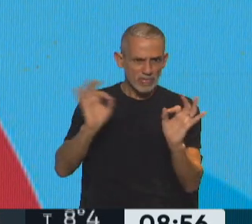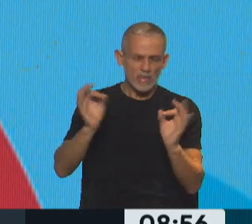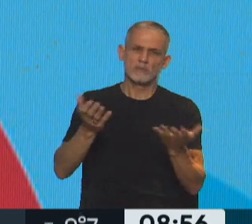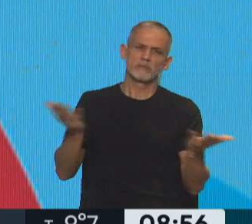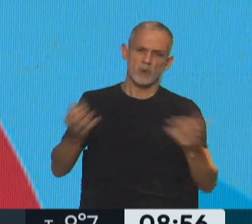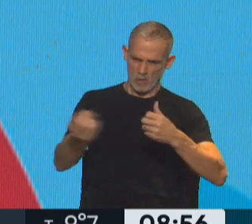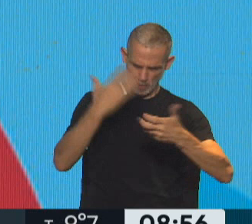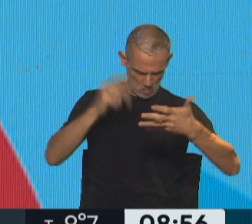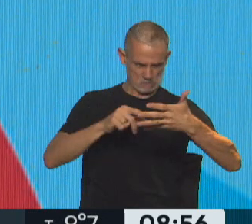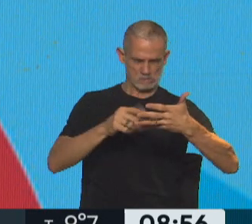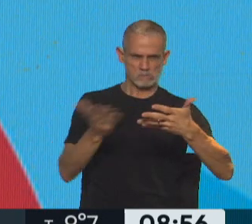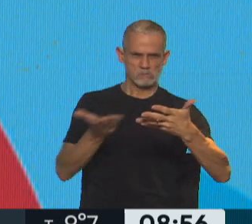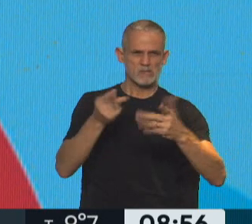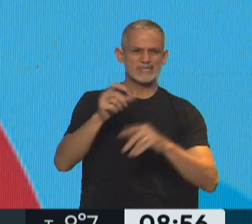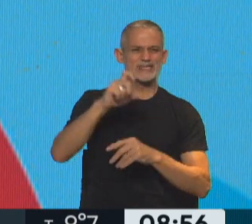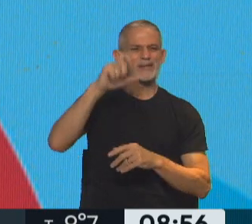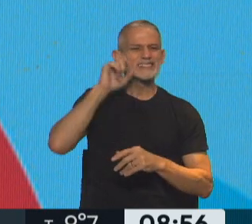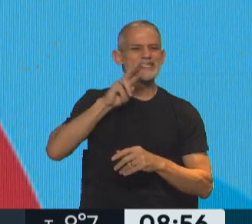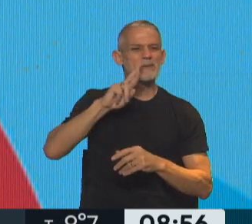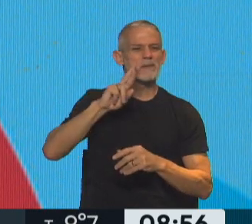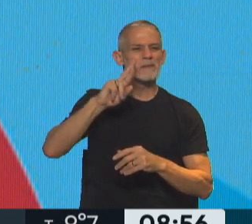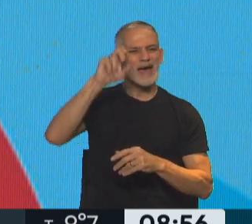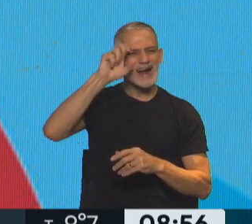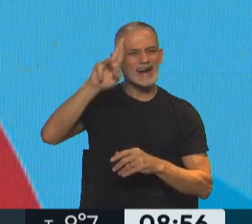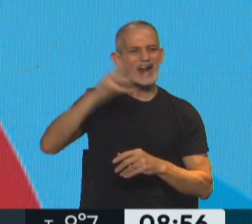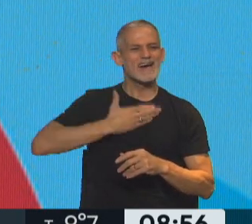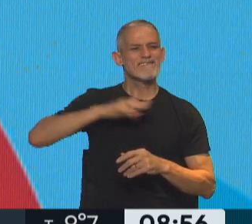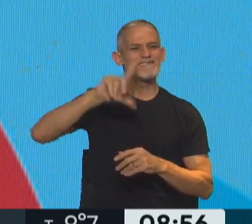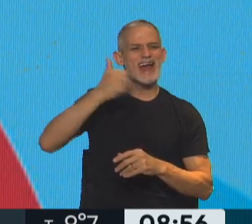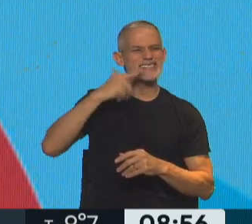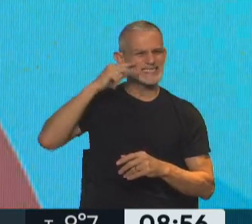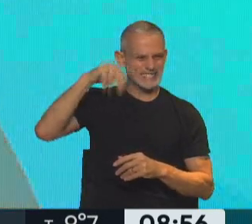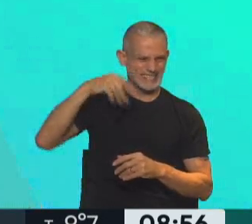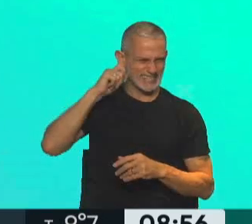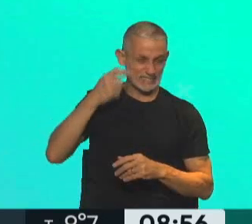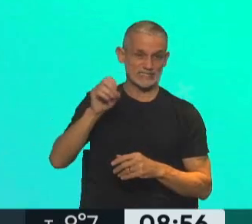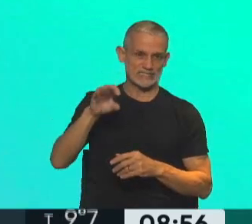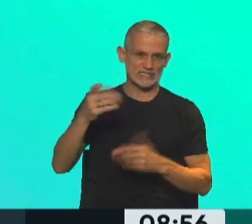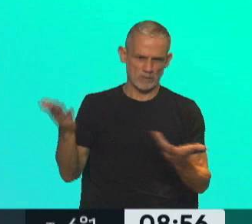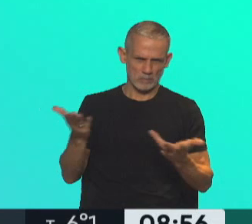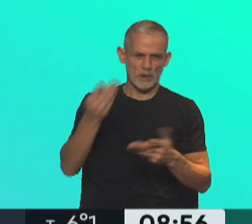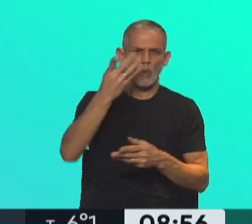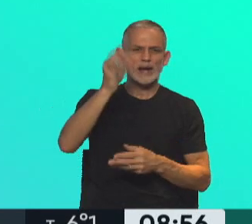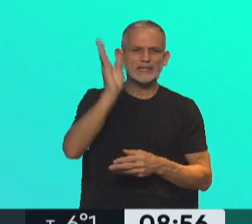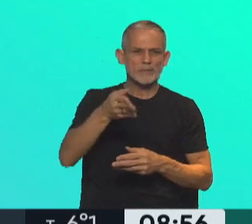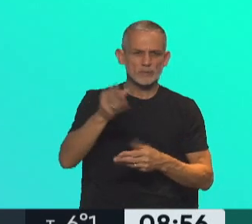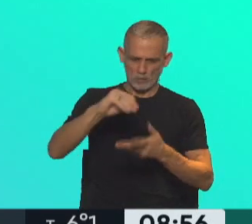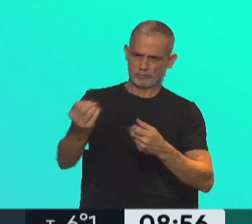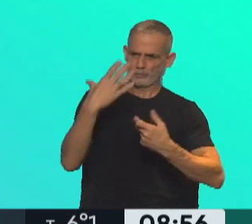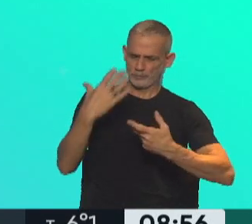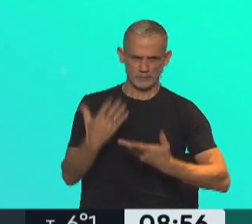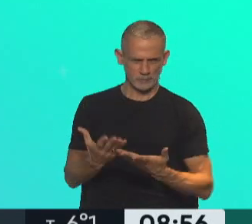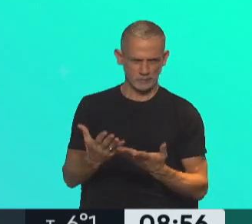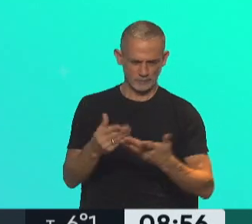de eso quería hablar. Se llama ciberflashing. En los últimos dos años aumentó considerablemente, un 40%, la